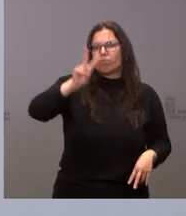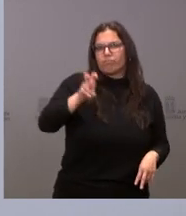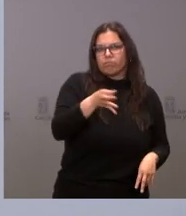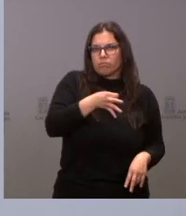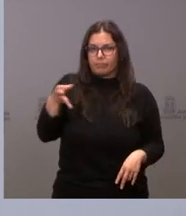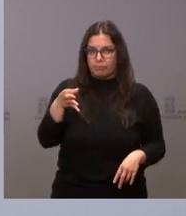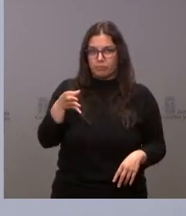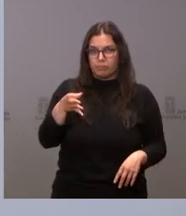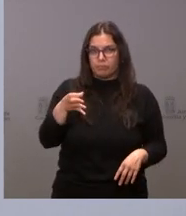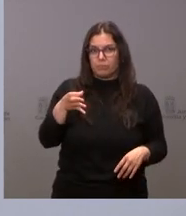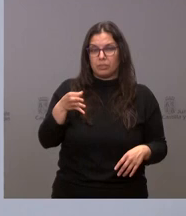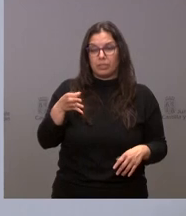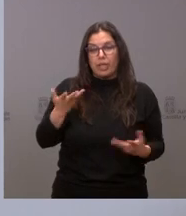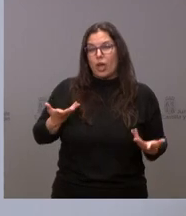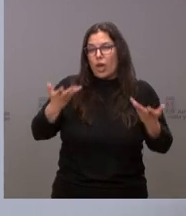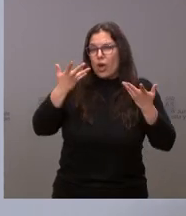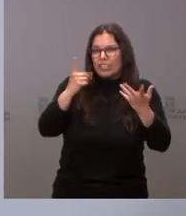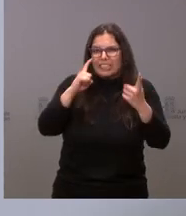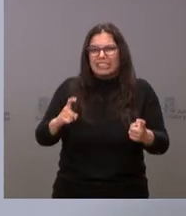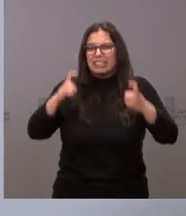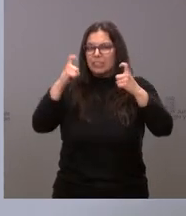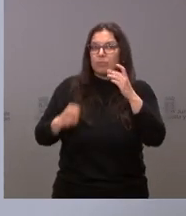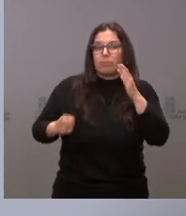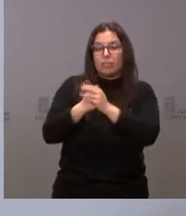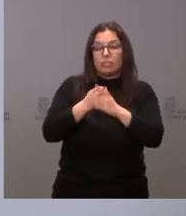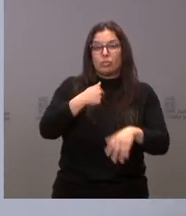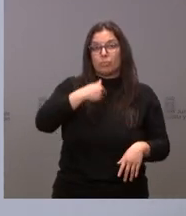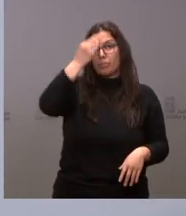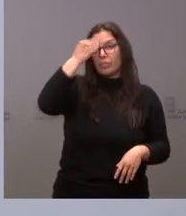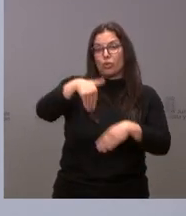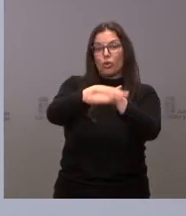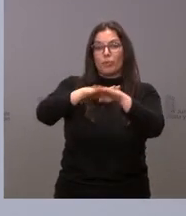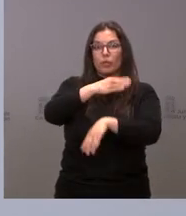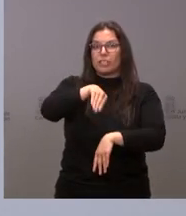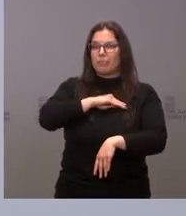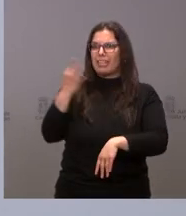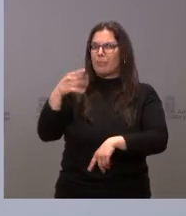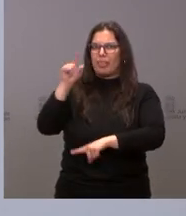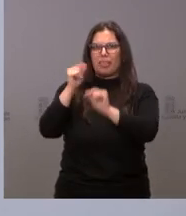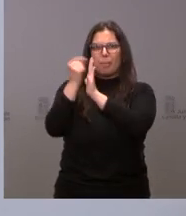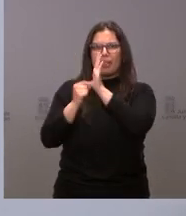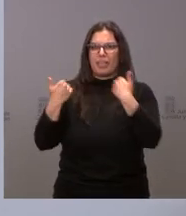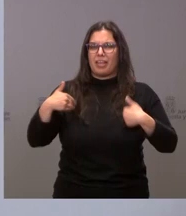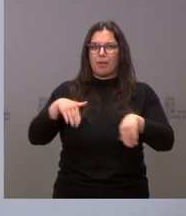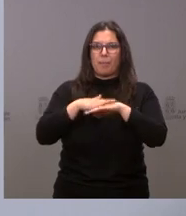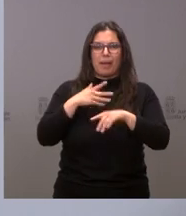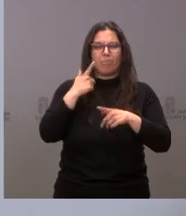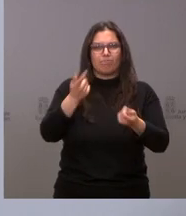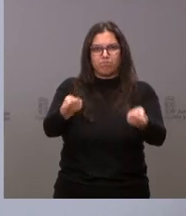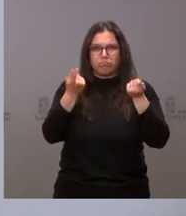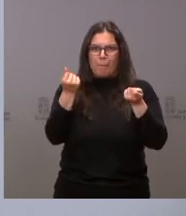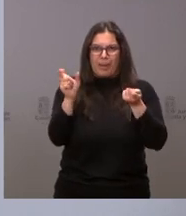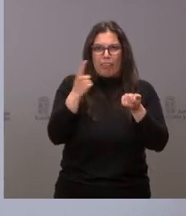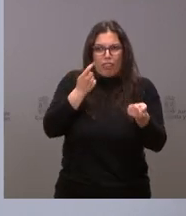pongan todo de su parte. Creo que el Gobierno de España tiene que tomar medidas para atajar la inflación, para